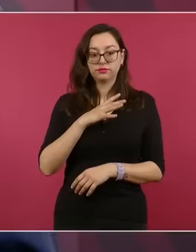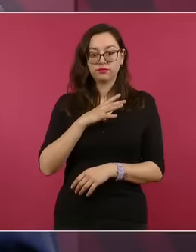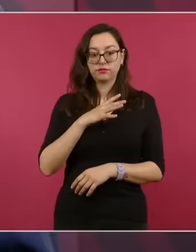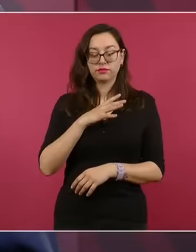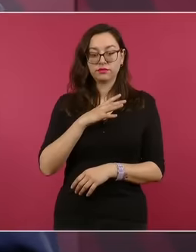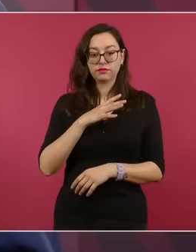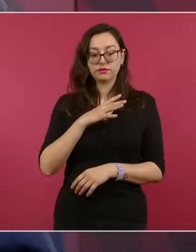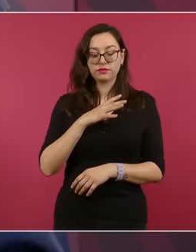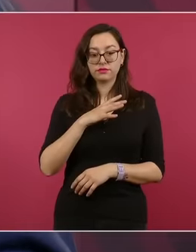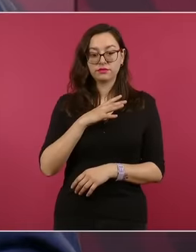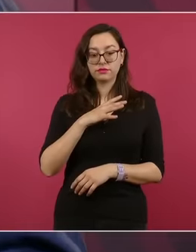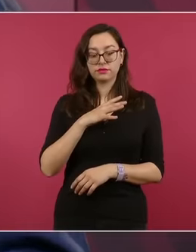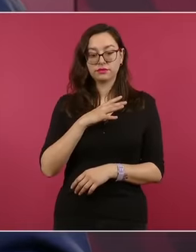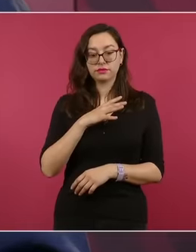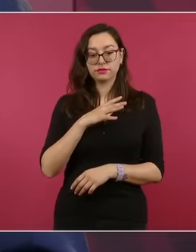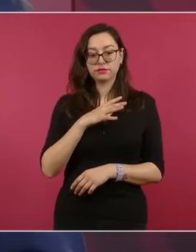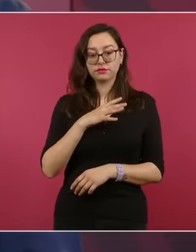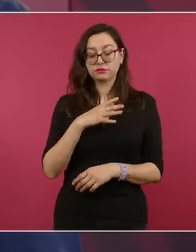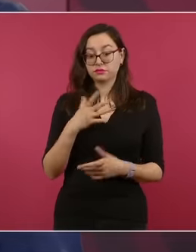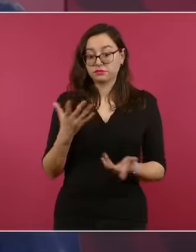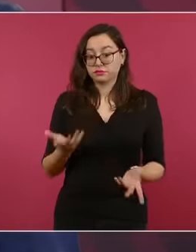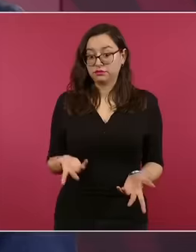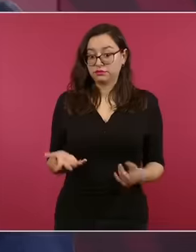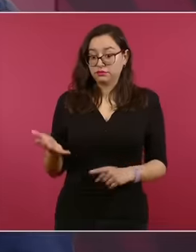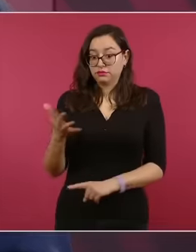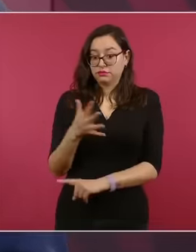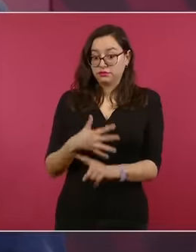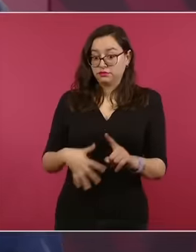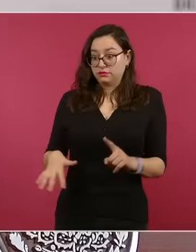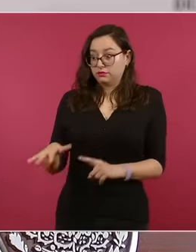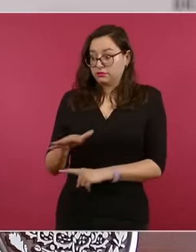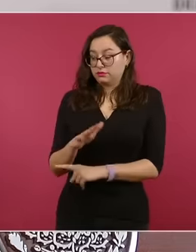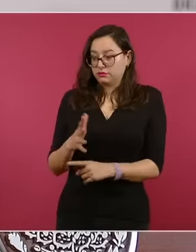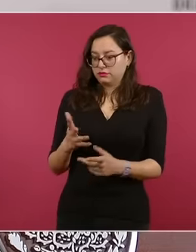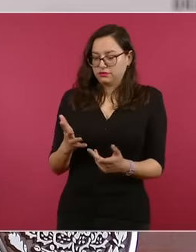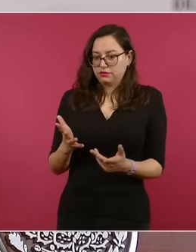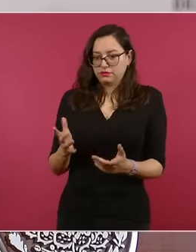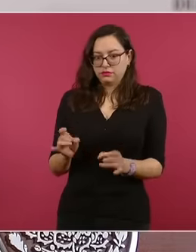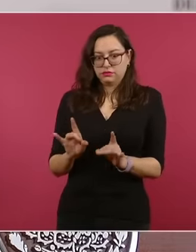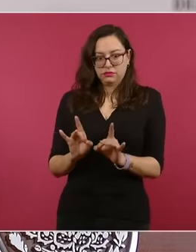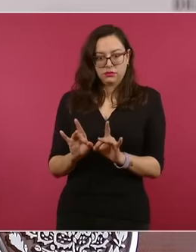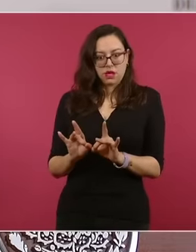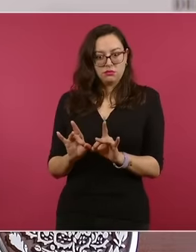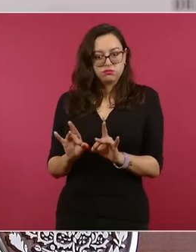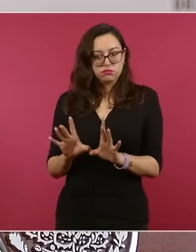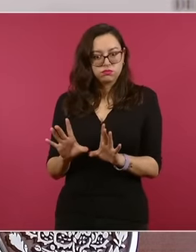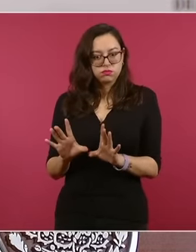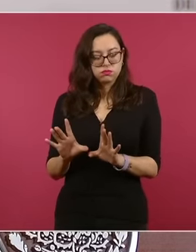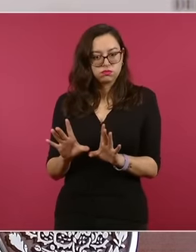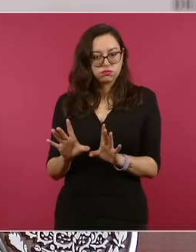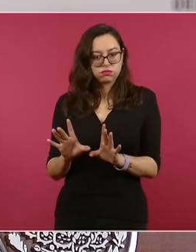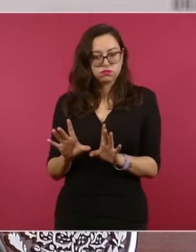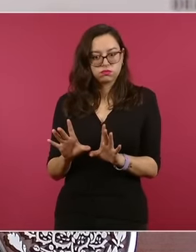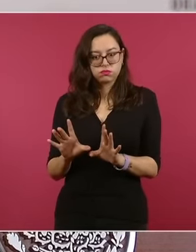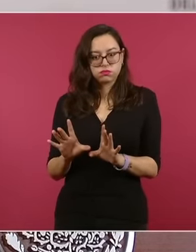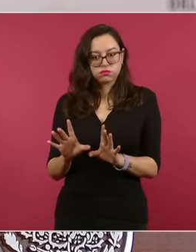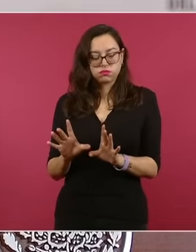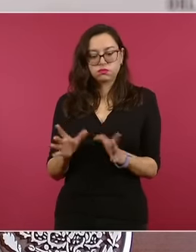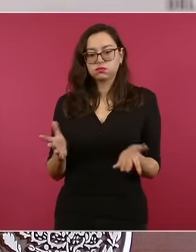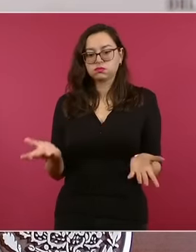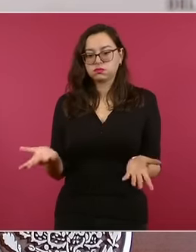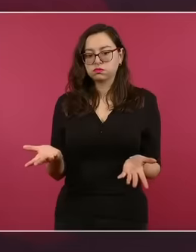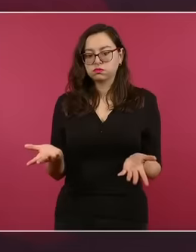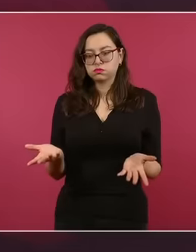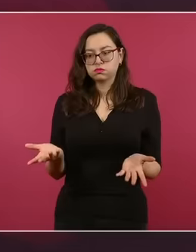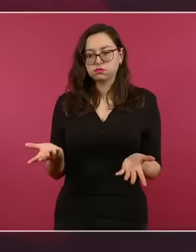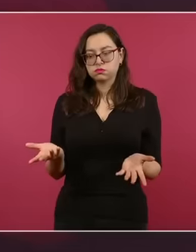Y en esta circunstancia se ha dejado de manifiesto que